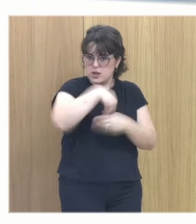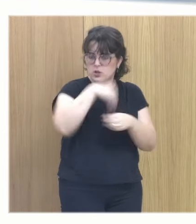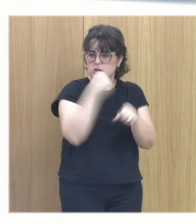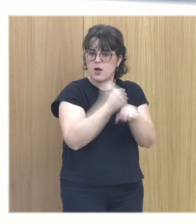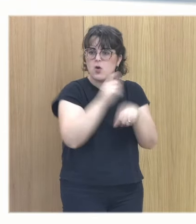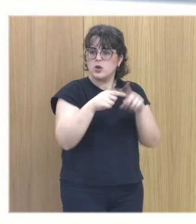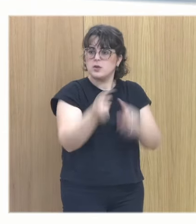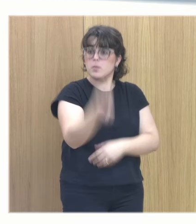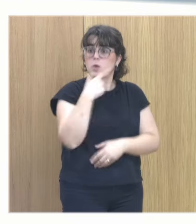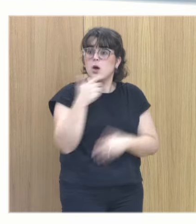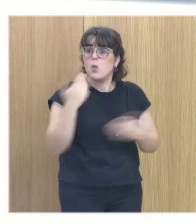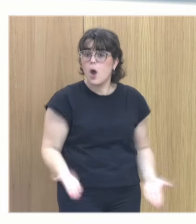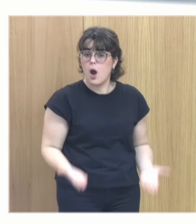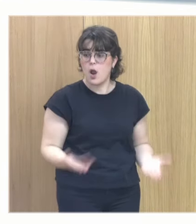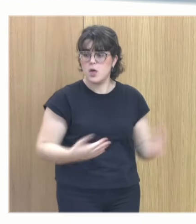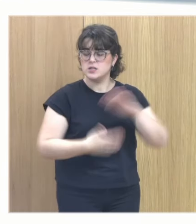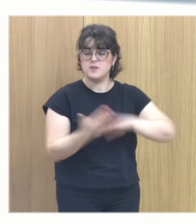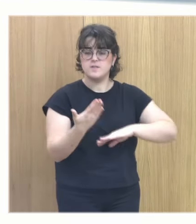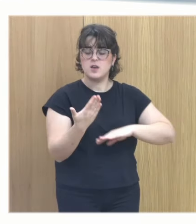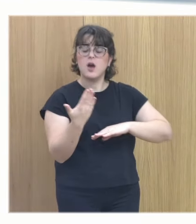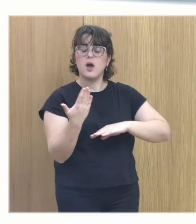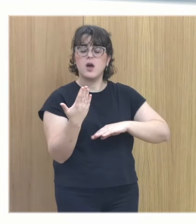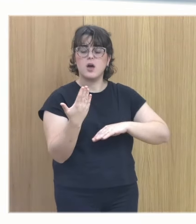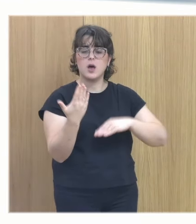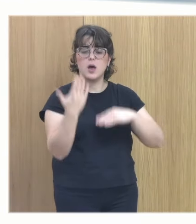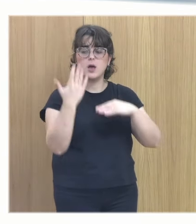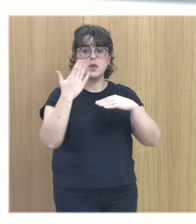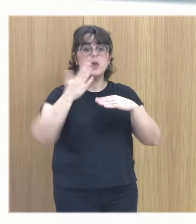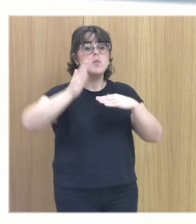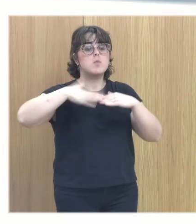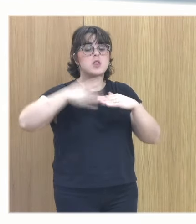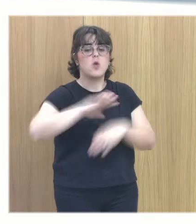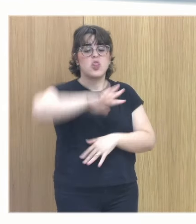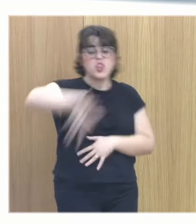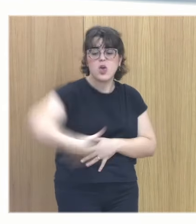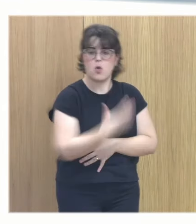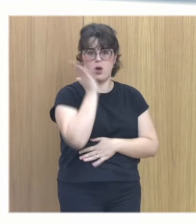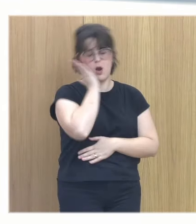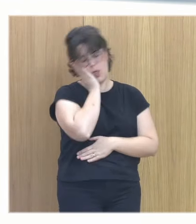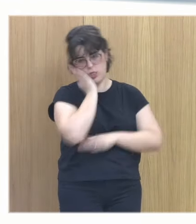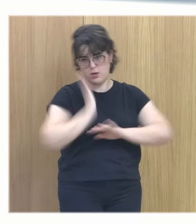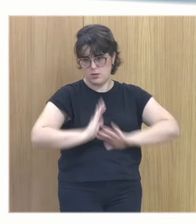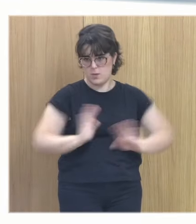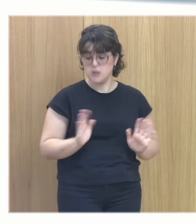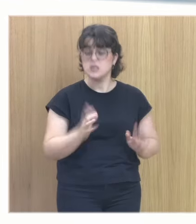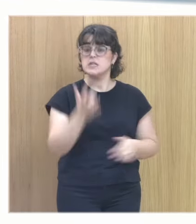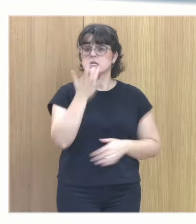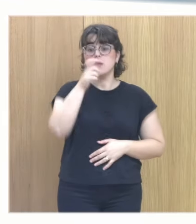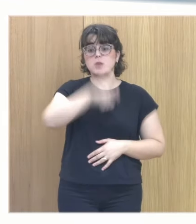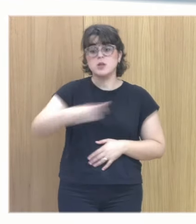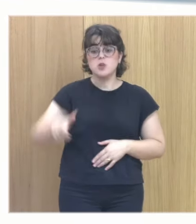poner medicación es o para derivar a que pongan medicación es que no duerman al menos 5 horas si las personas no